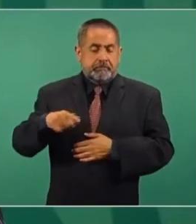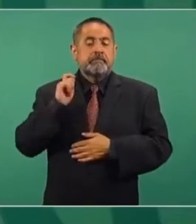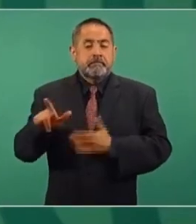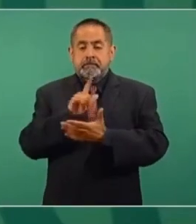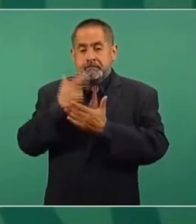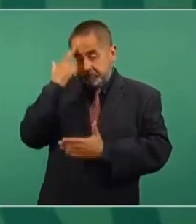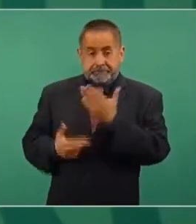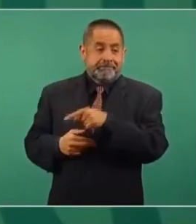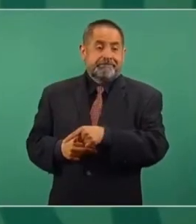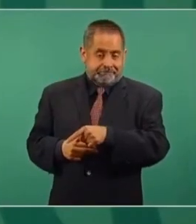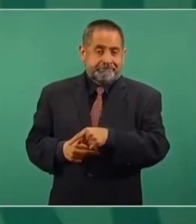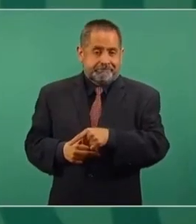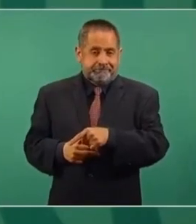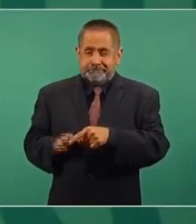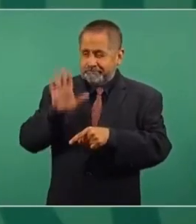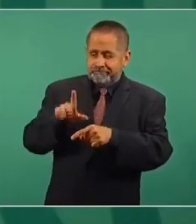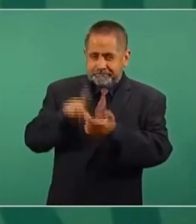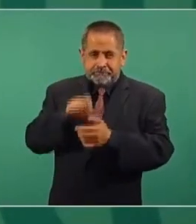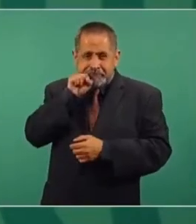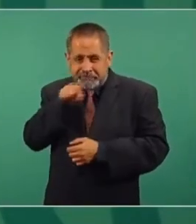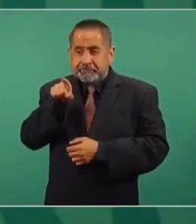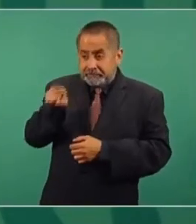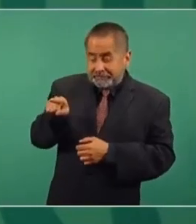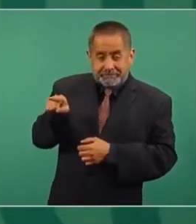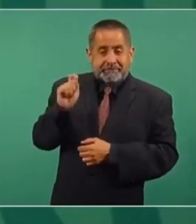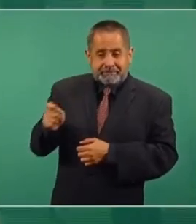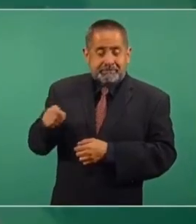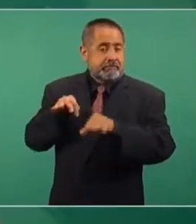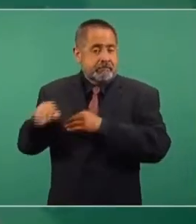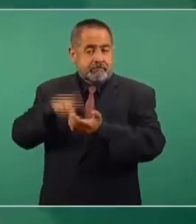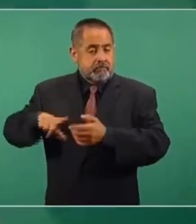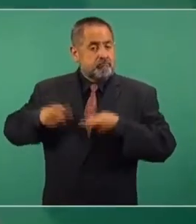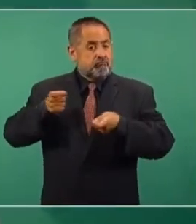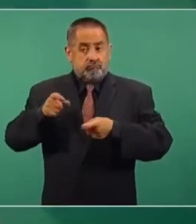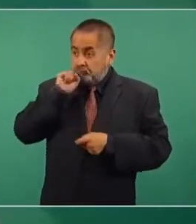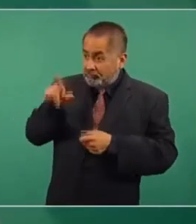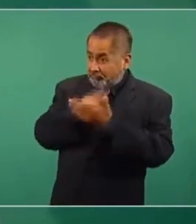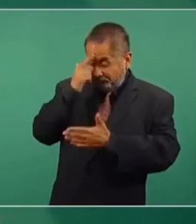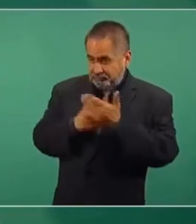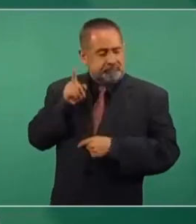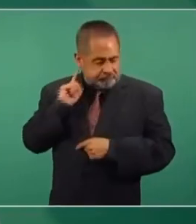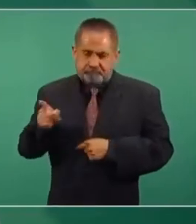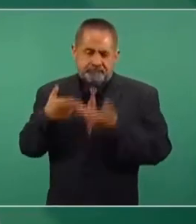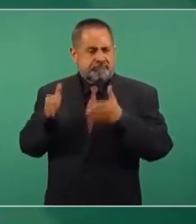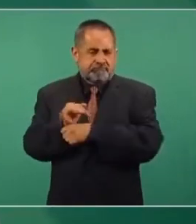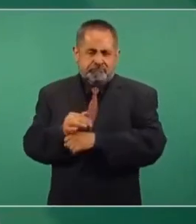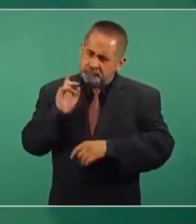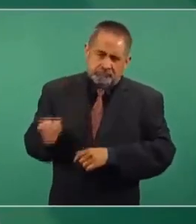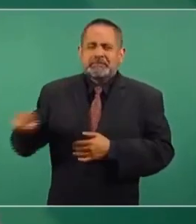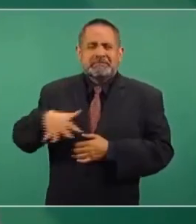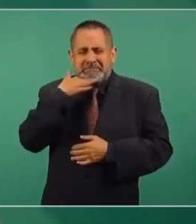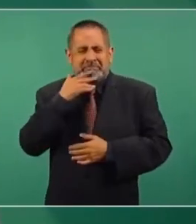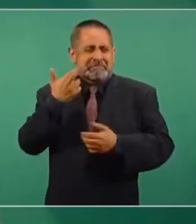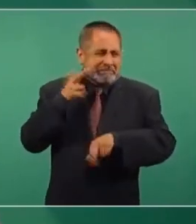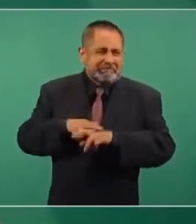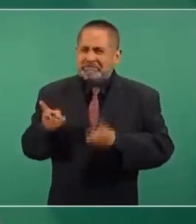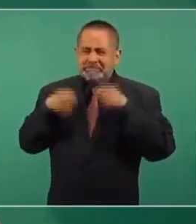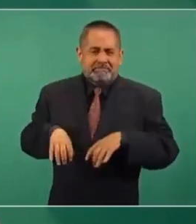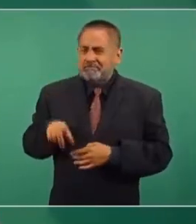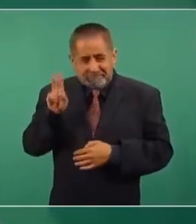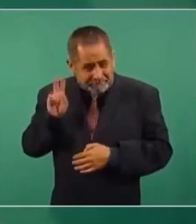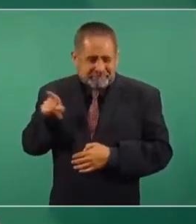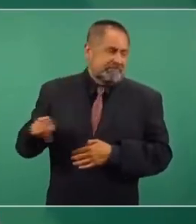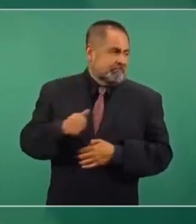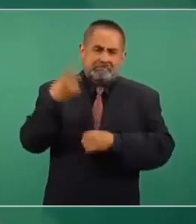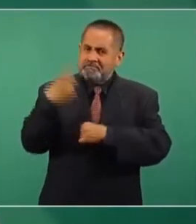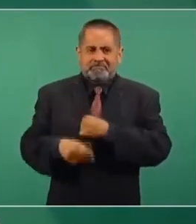delitos presuntamente cometidos por servidores públicos. El servidor público corrupto hace más